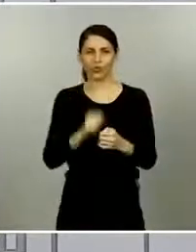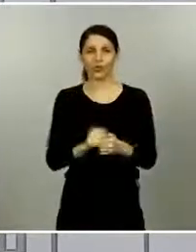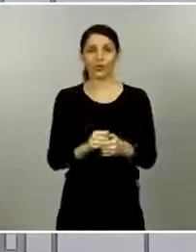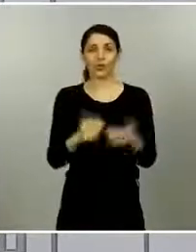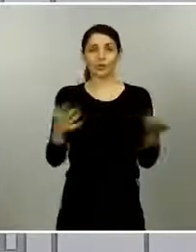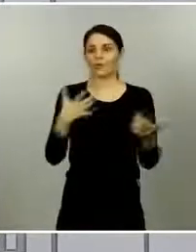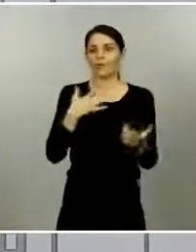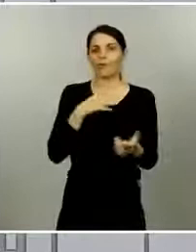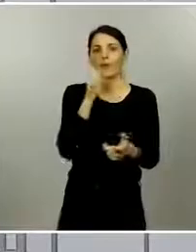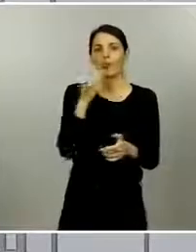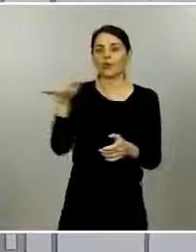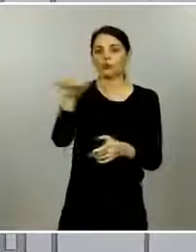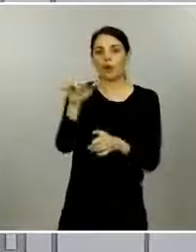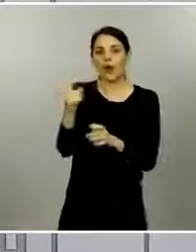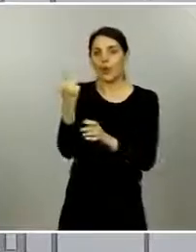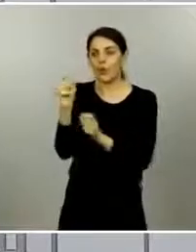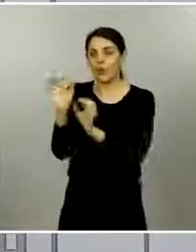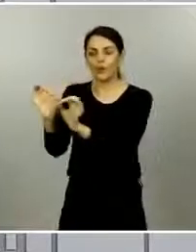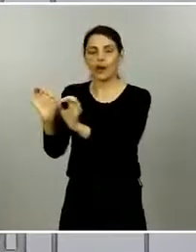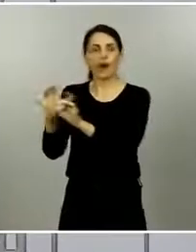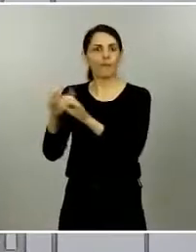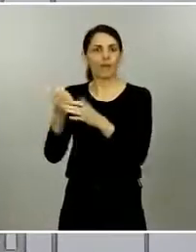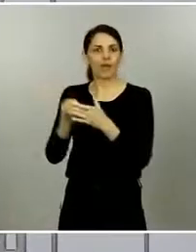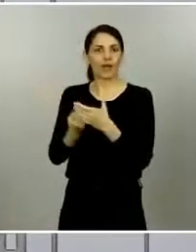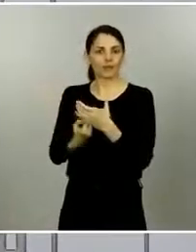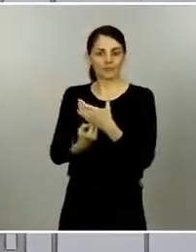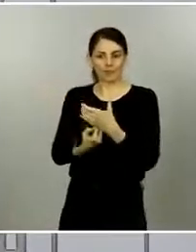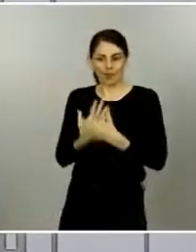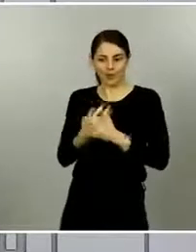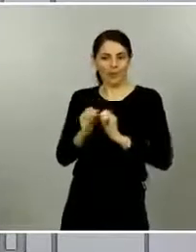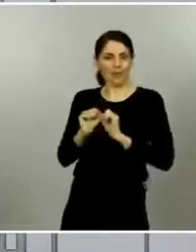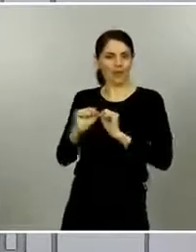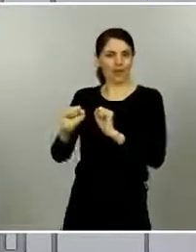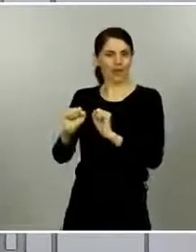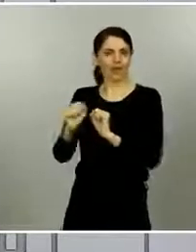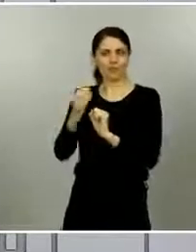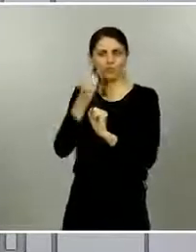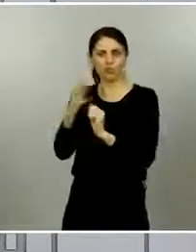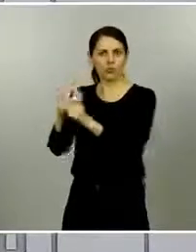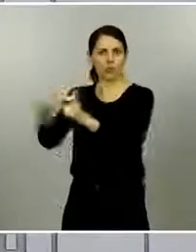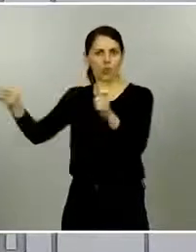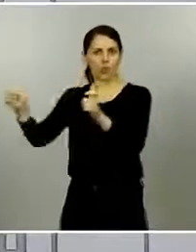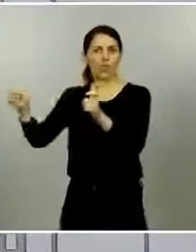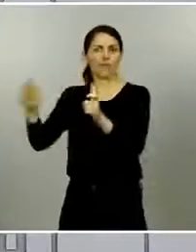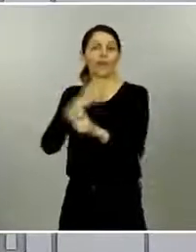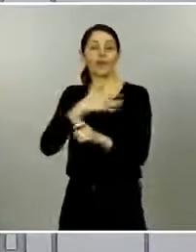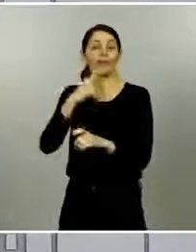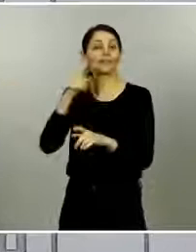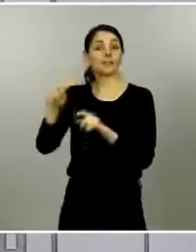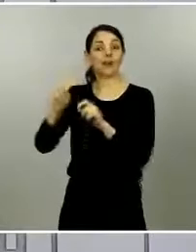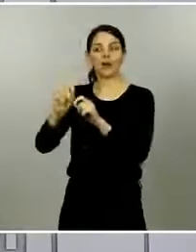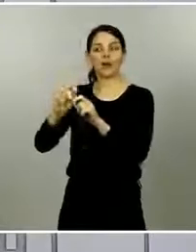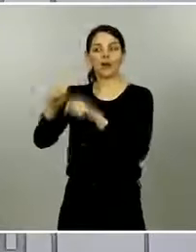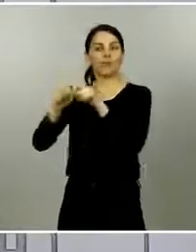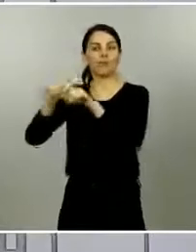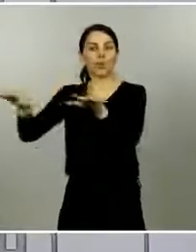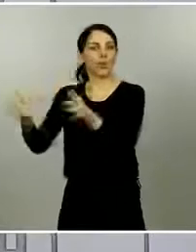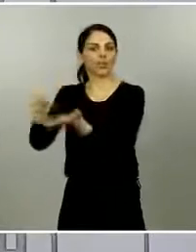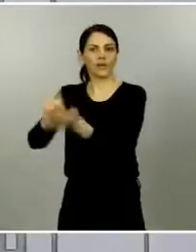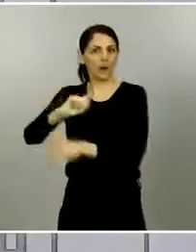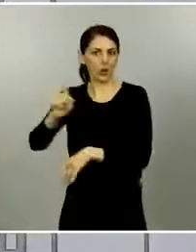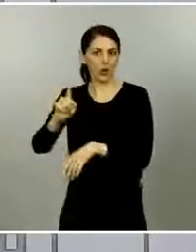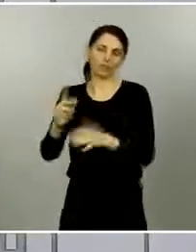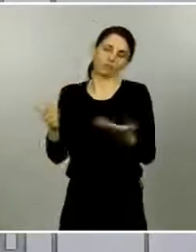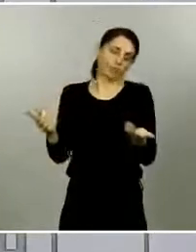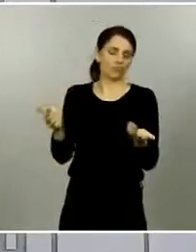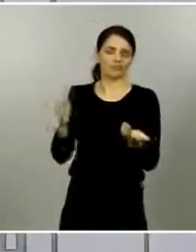punto pequeño muy concreto sí que se pueda llegar a una inmunidad algo mejor y por lo tanto los brotes no es que no vaya a haber es que quizás tendría un impacto